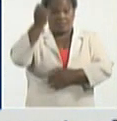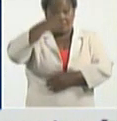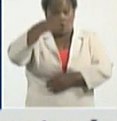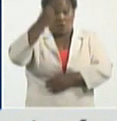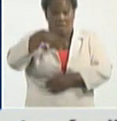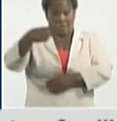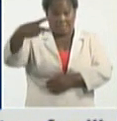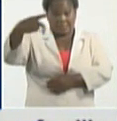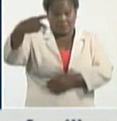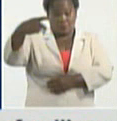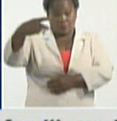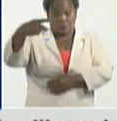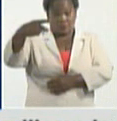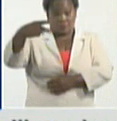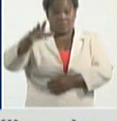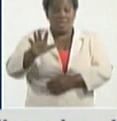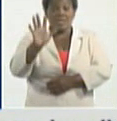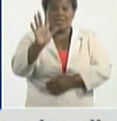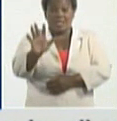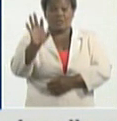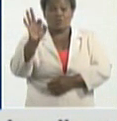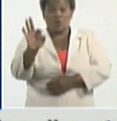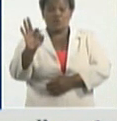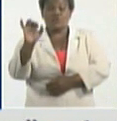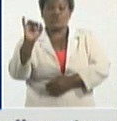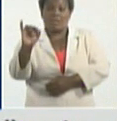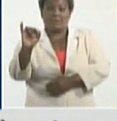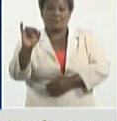.586,